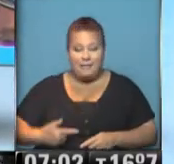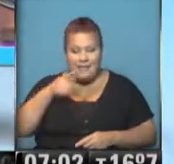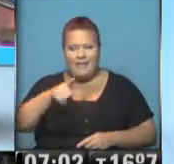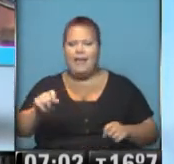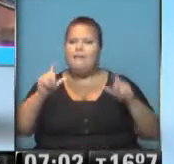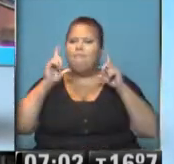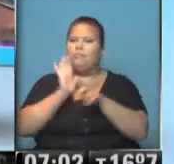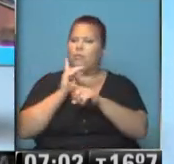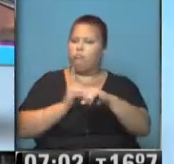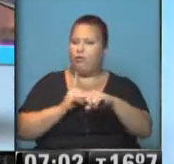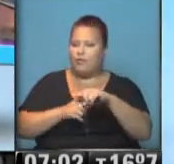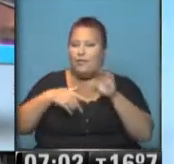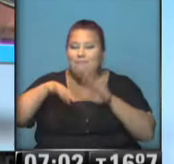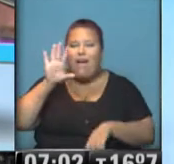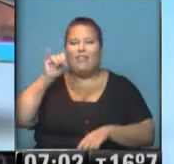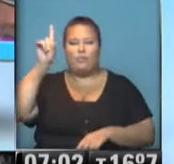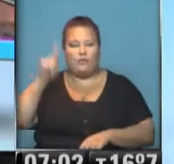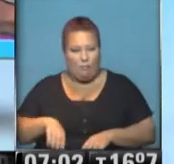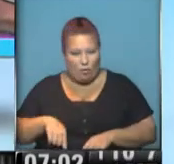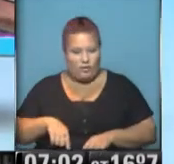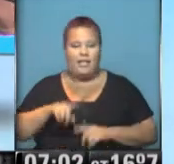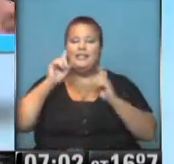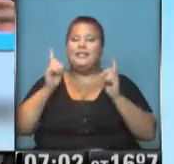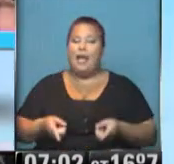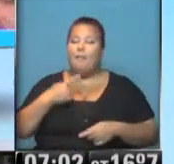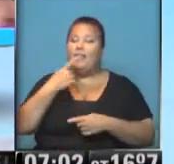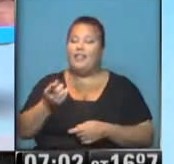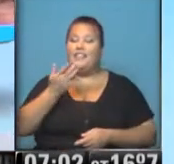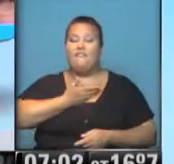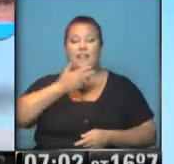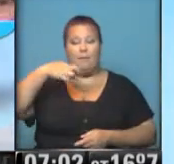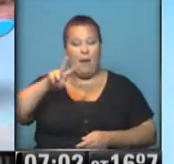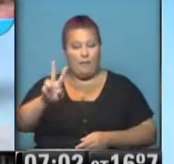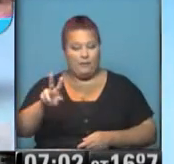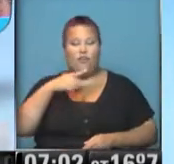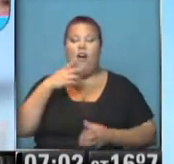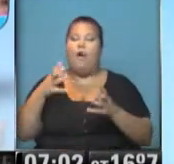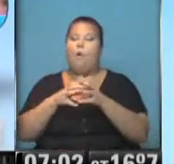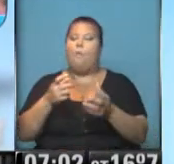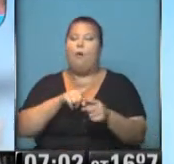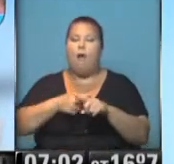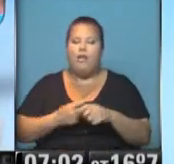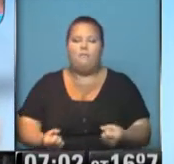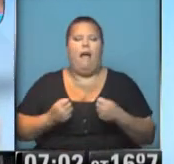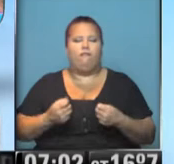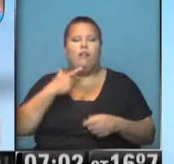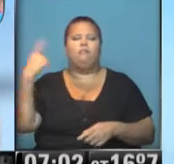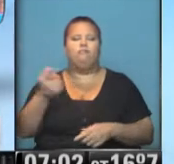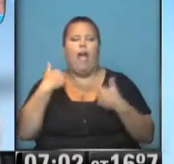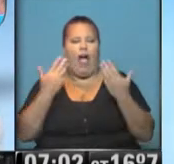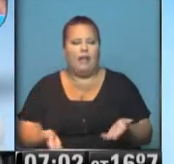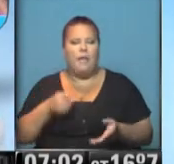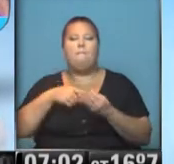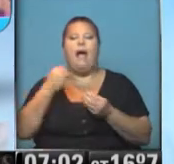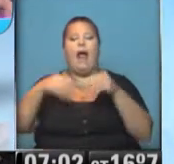una imagen positiva de más del 50%. También asegura que el Frente para la Victoria es la fuerza política con mayor aceptación para las